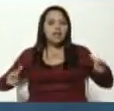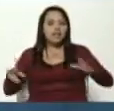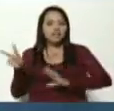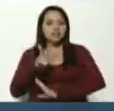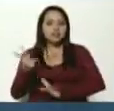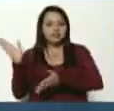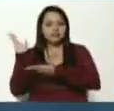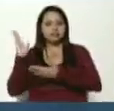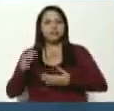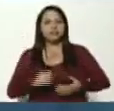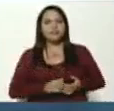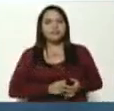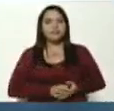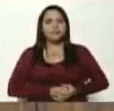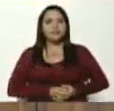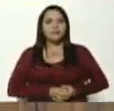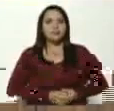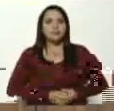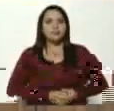Adelante, te escuchamos.